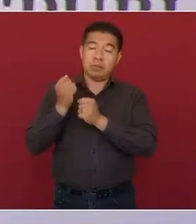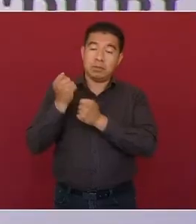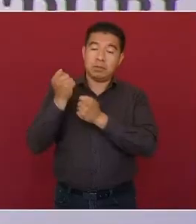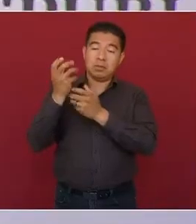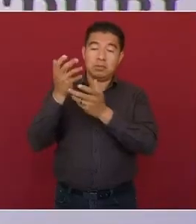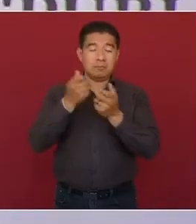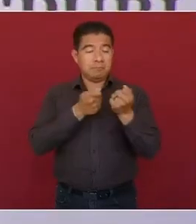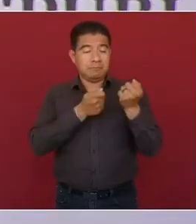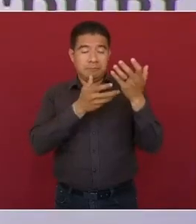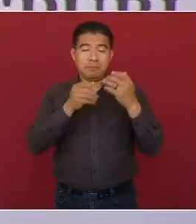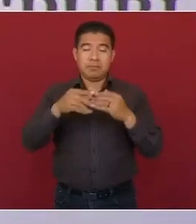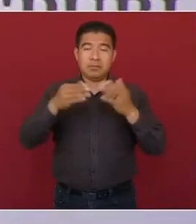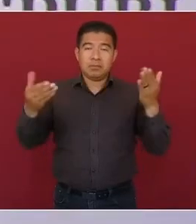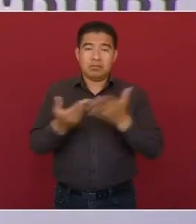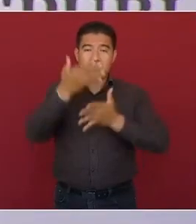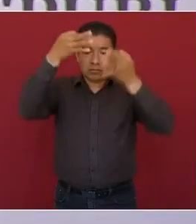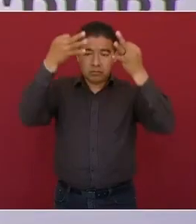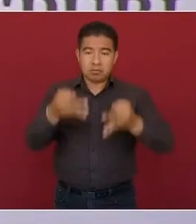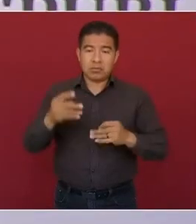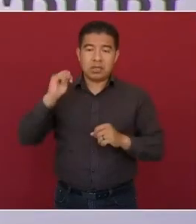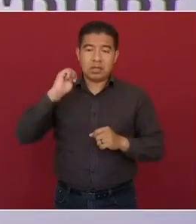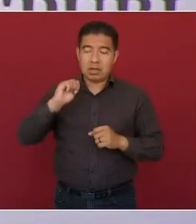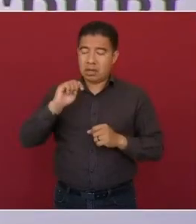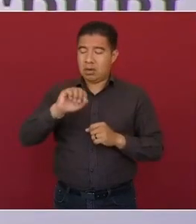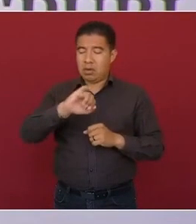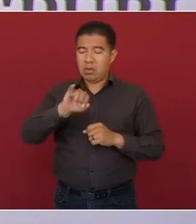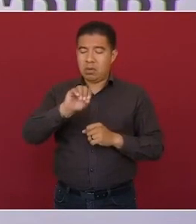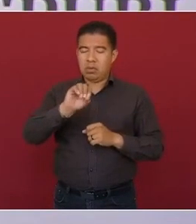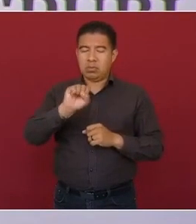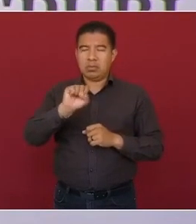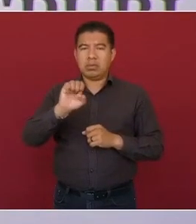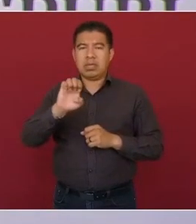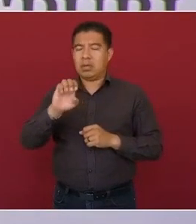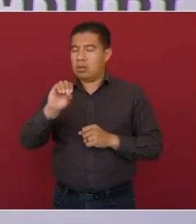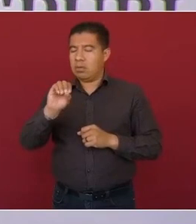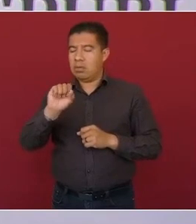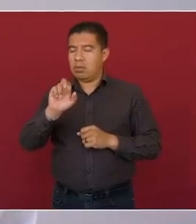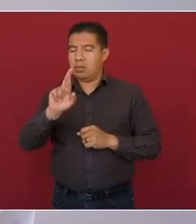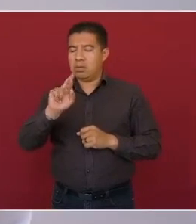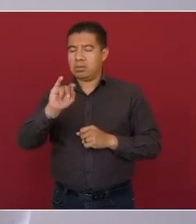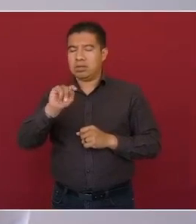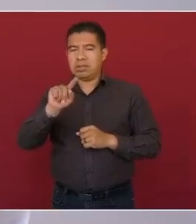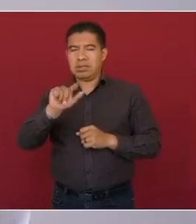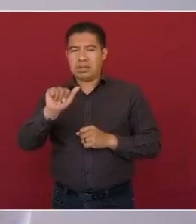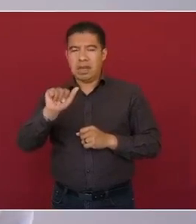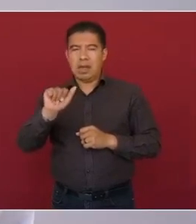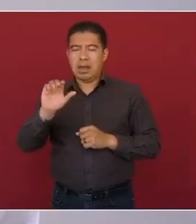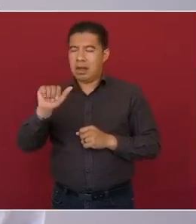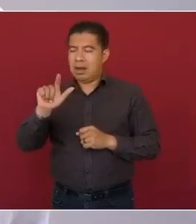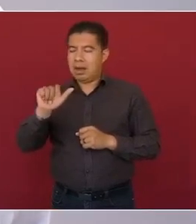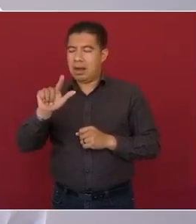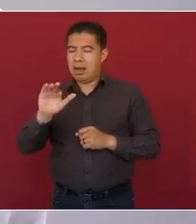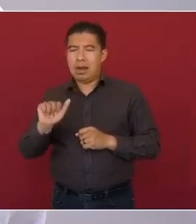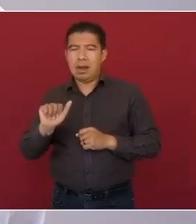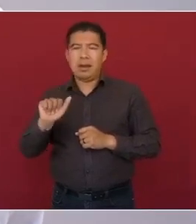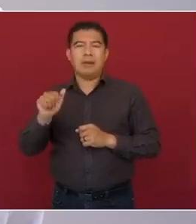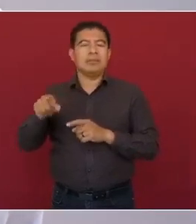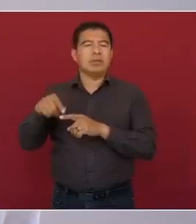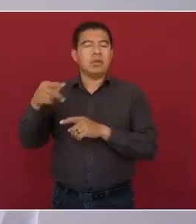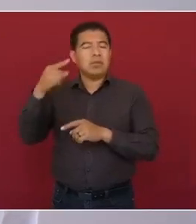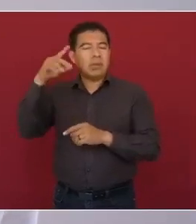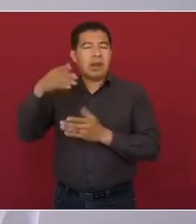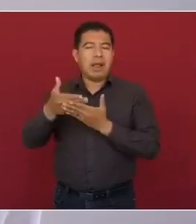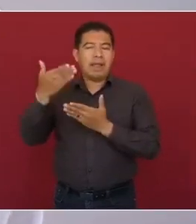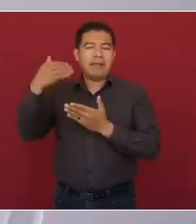diplomático orgullosamente tabasqueño José Gorostiza Alcalá. Hoy reafirmo lo dicho por el entonces